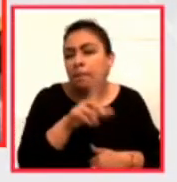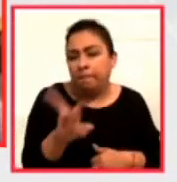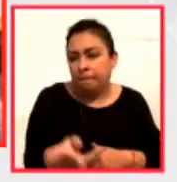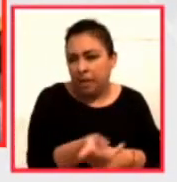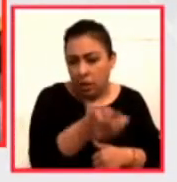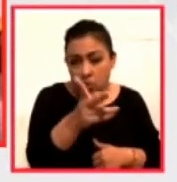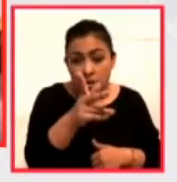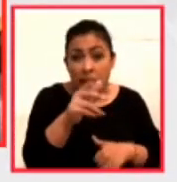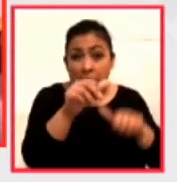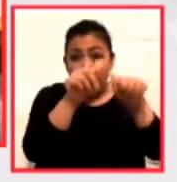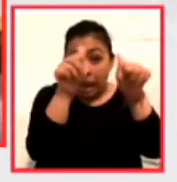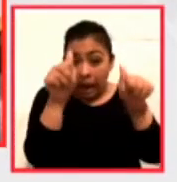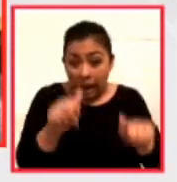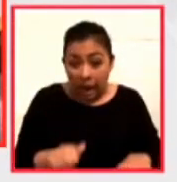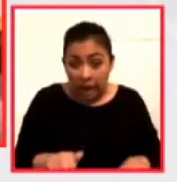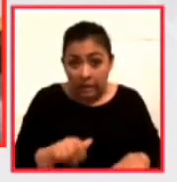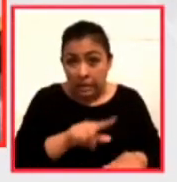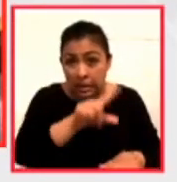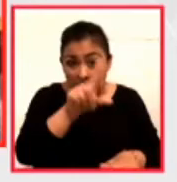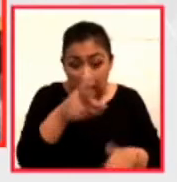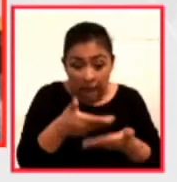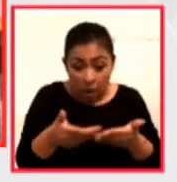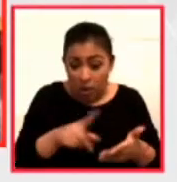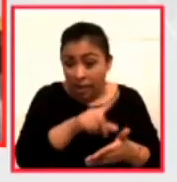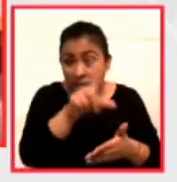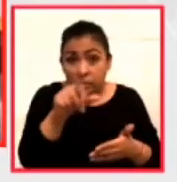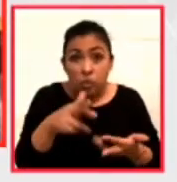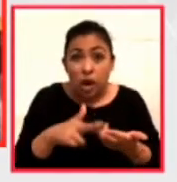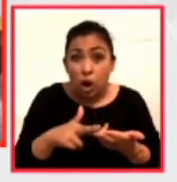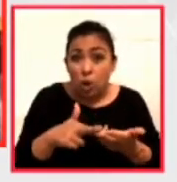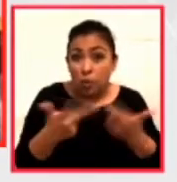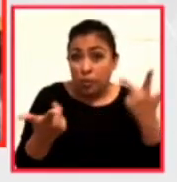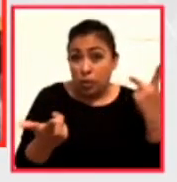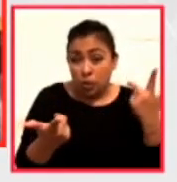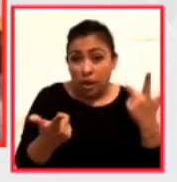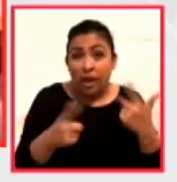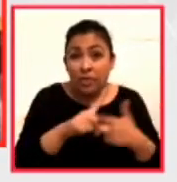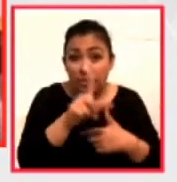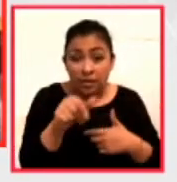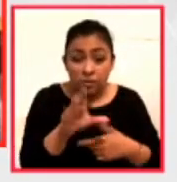arte? ¿Podemos hablar un antes y un después del COVID?